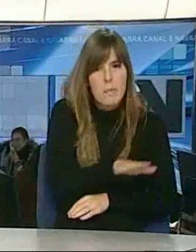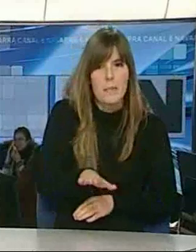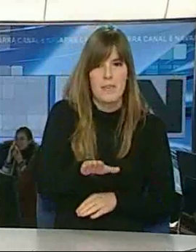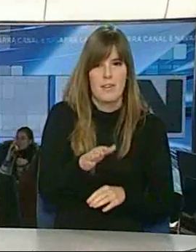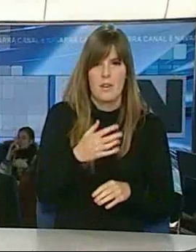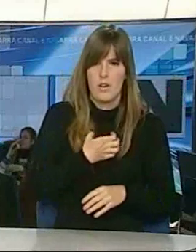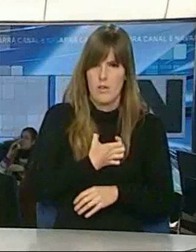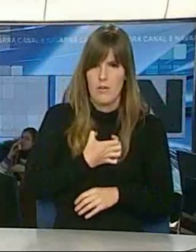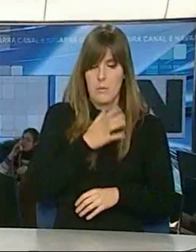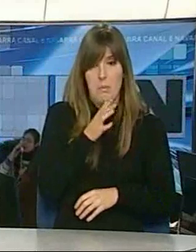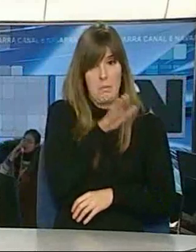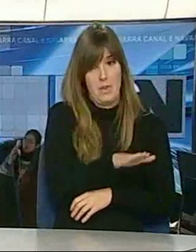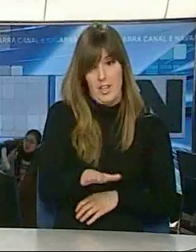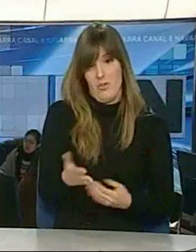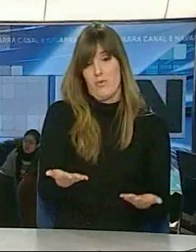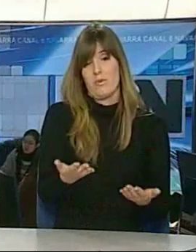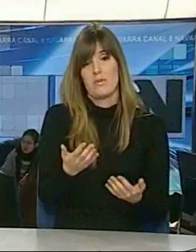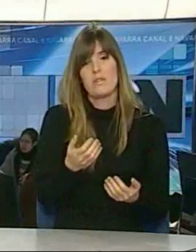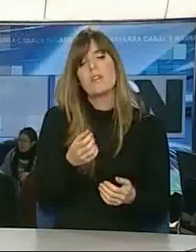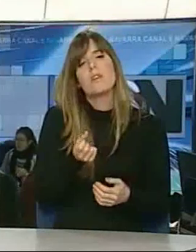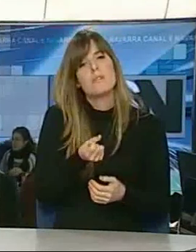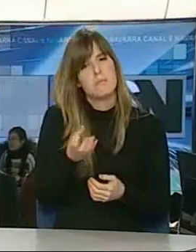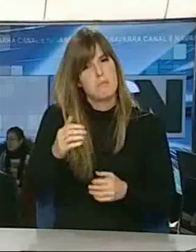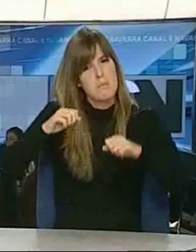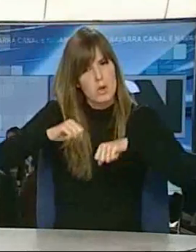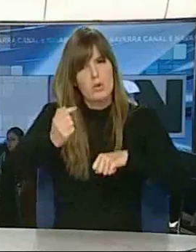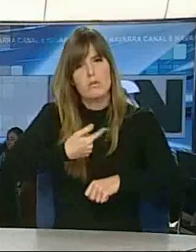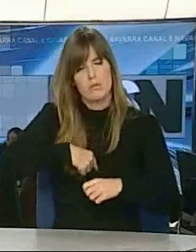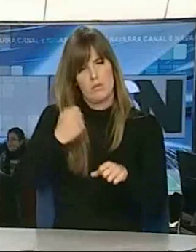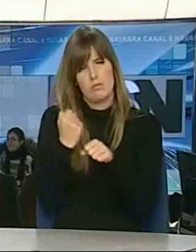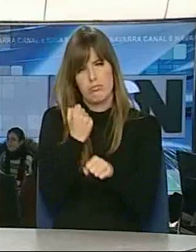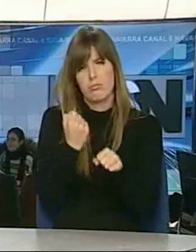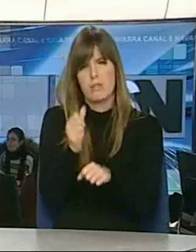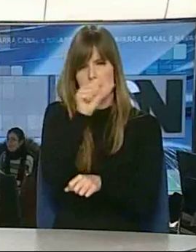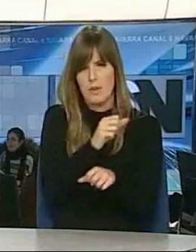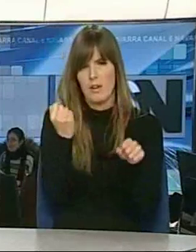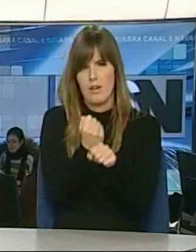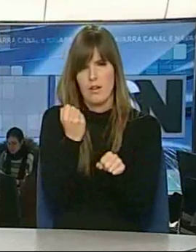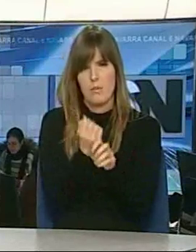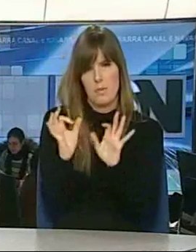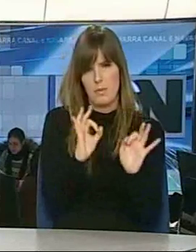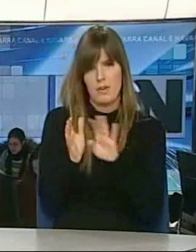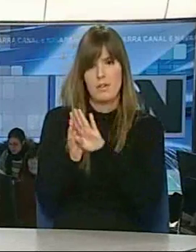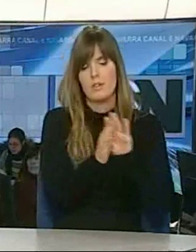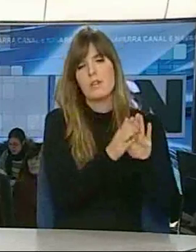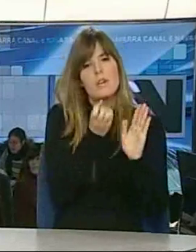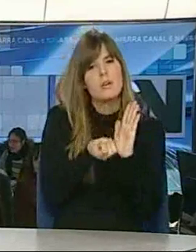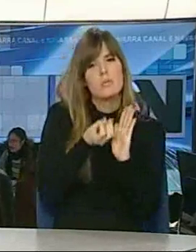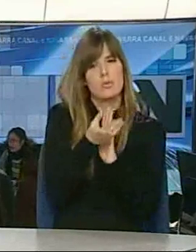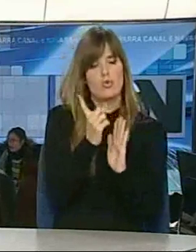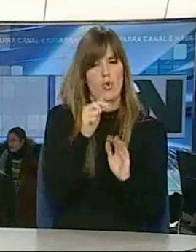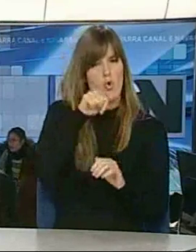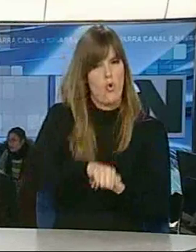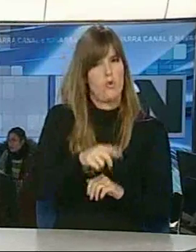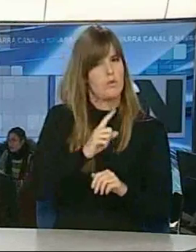costado más por ser pequeños y los demás también hemos trabajado durante toda la semana. Un mensaje que no quiere que se quede en el día de hoy,